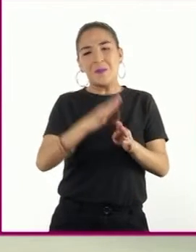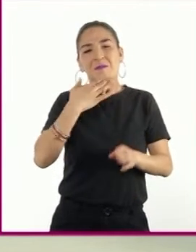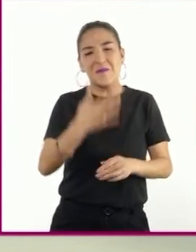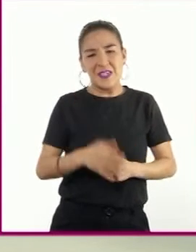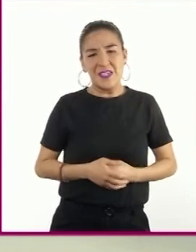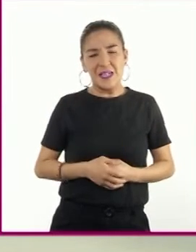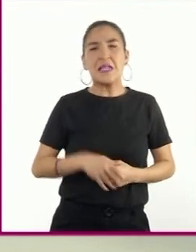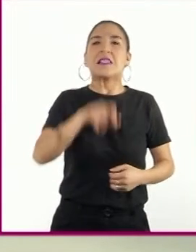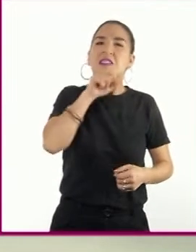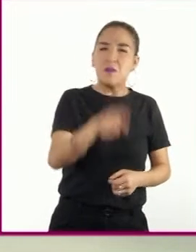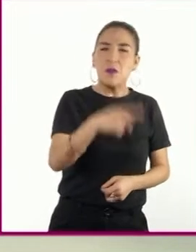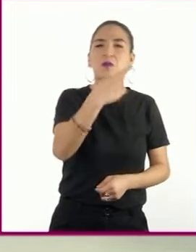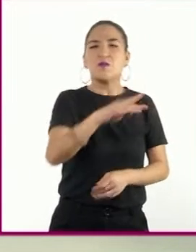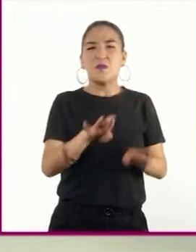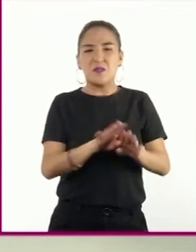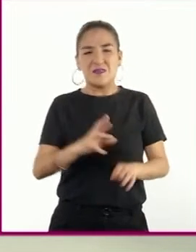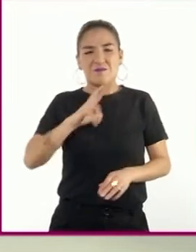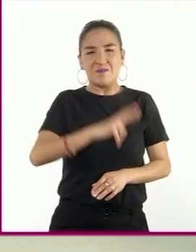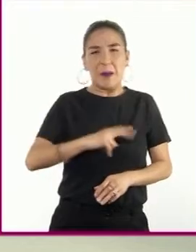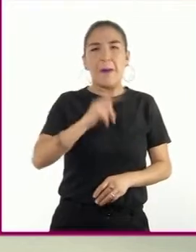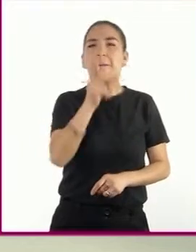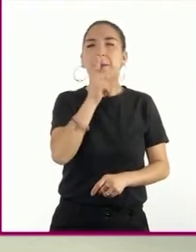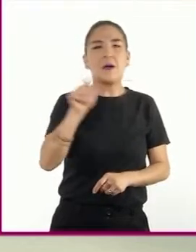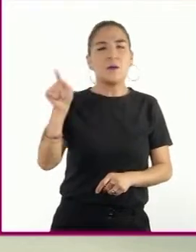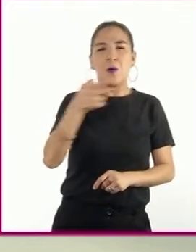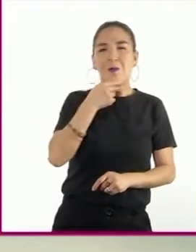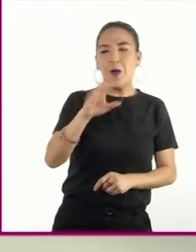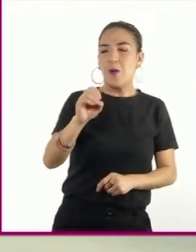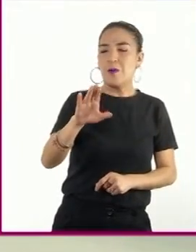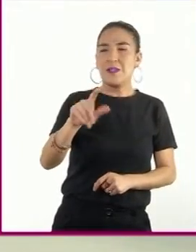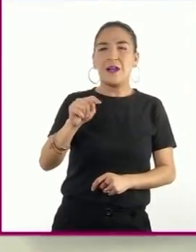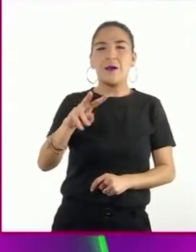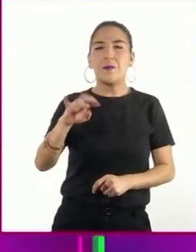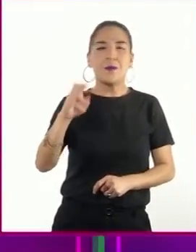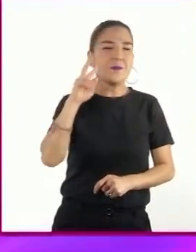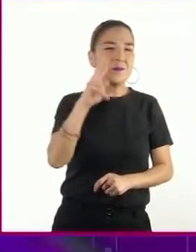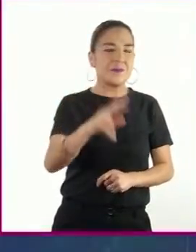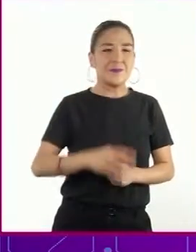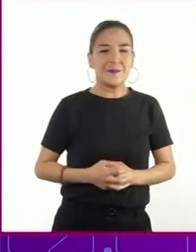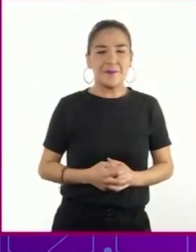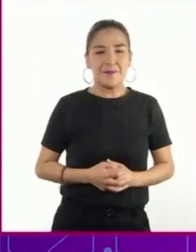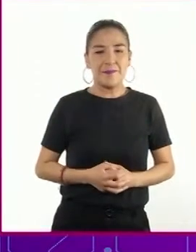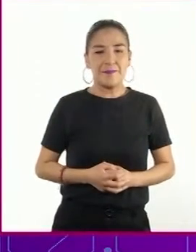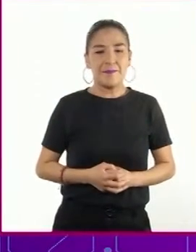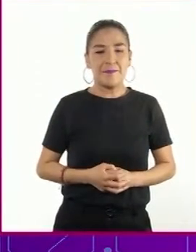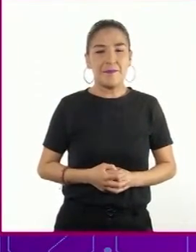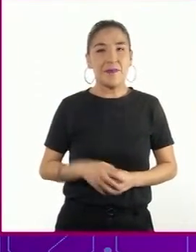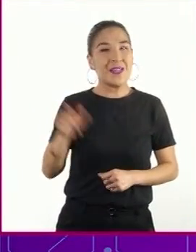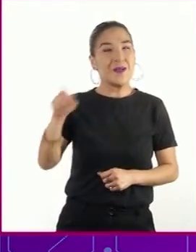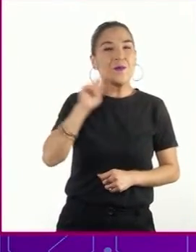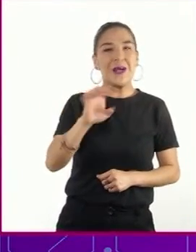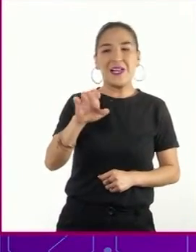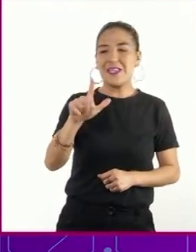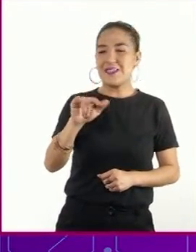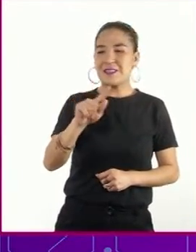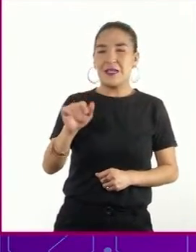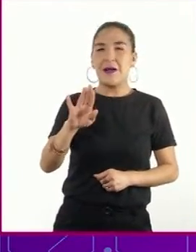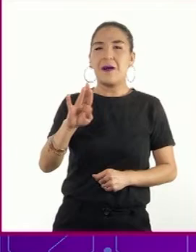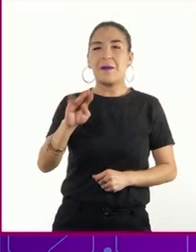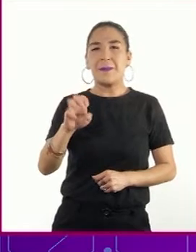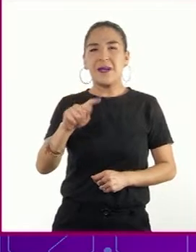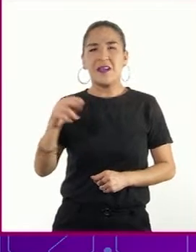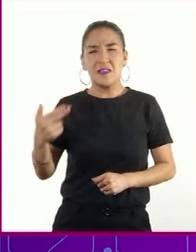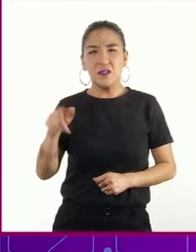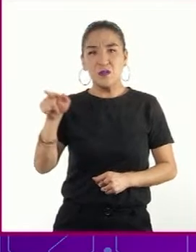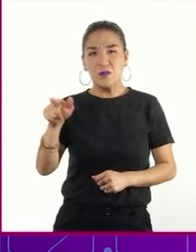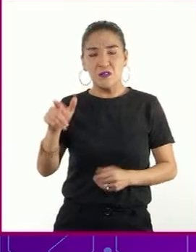Pound. En palabras de Octavio Paz, escuchemos con atención. Elizabeth Bishop visitas